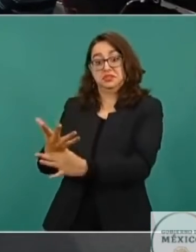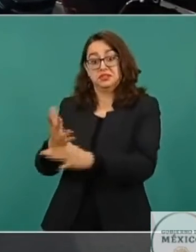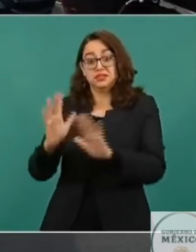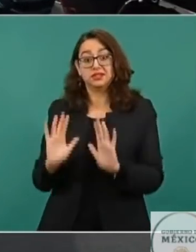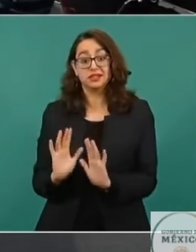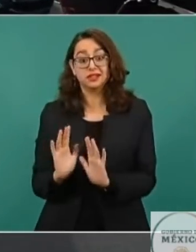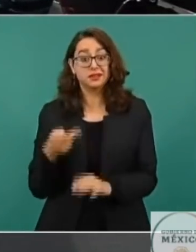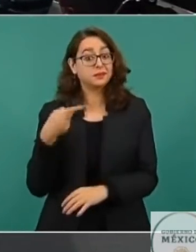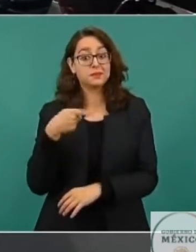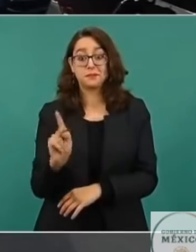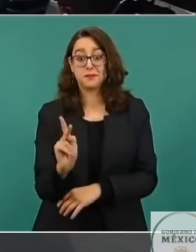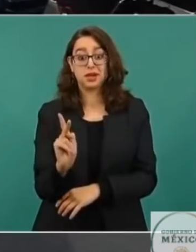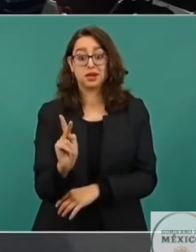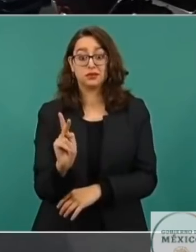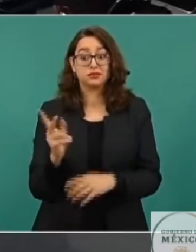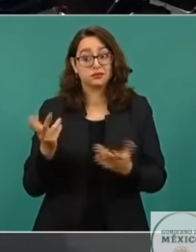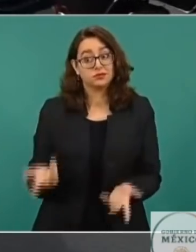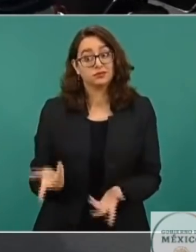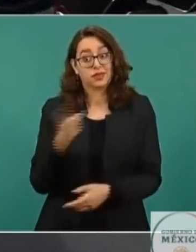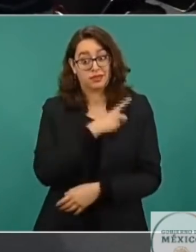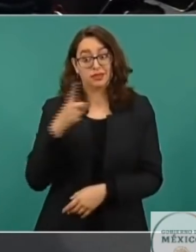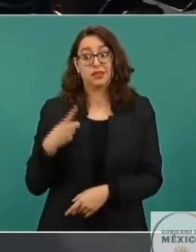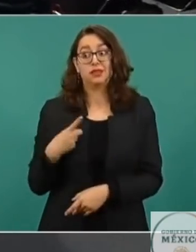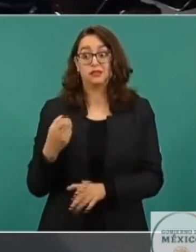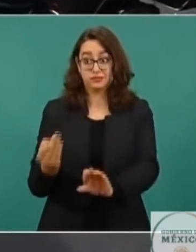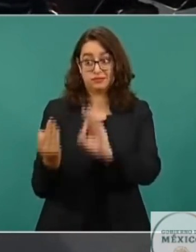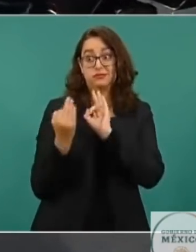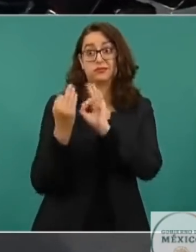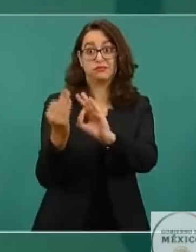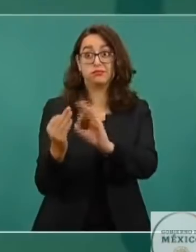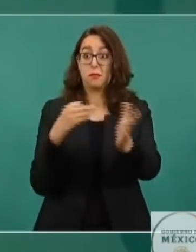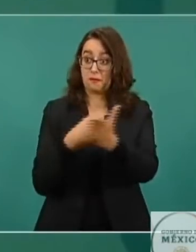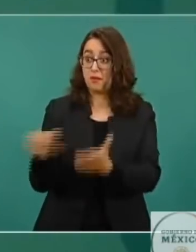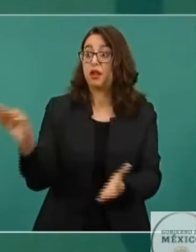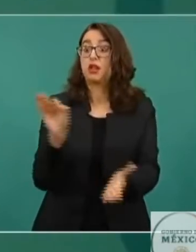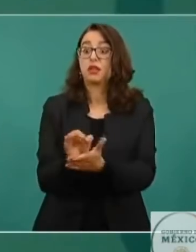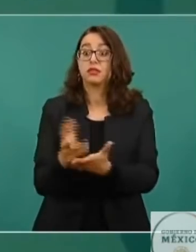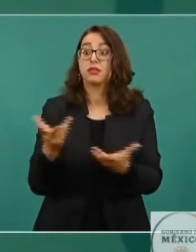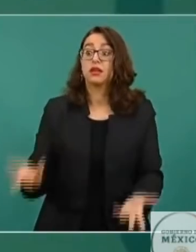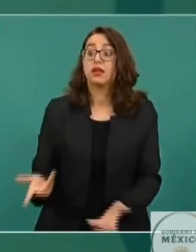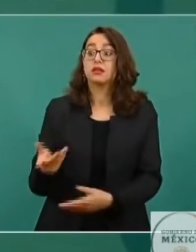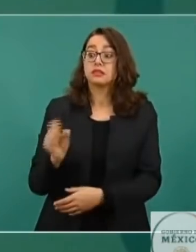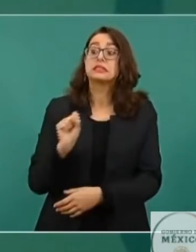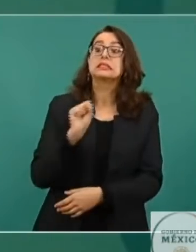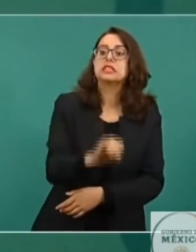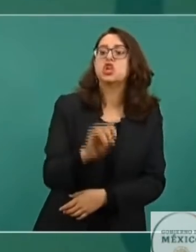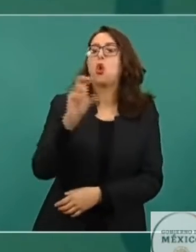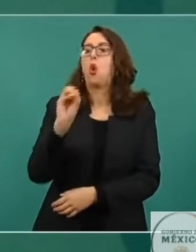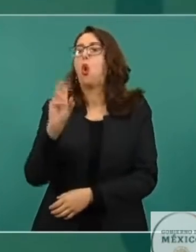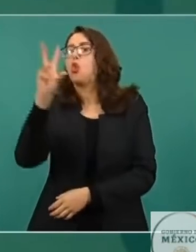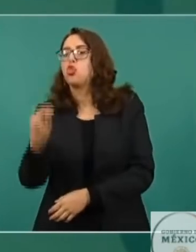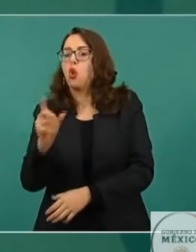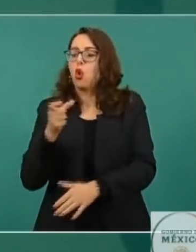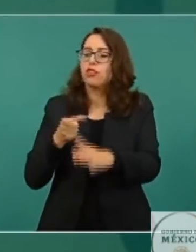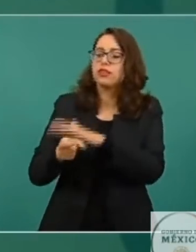debería de enfrentar las cosas y aclarar si recibió el dinero, cuál era su relación